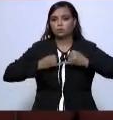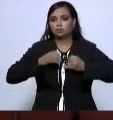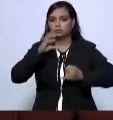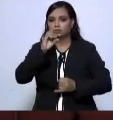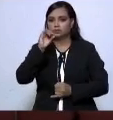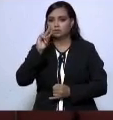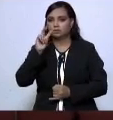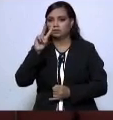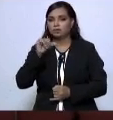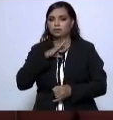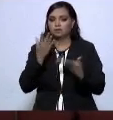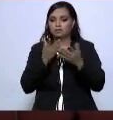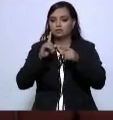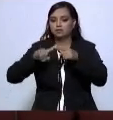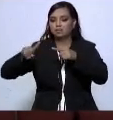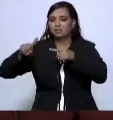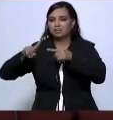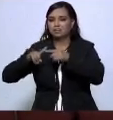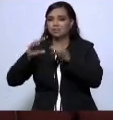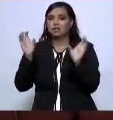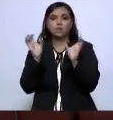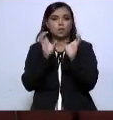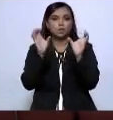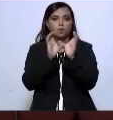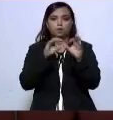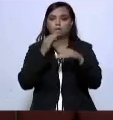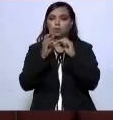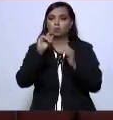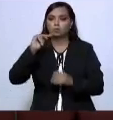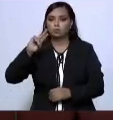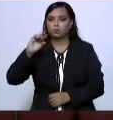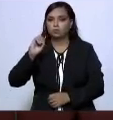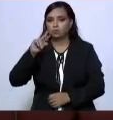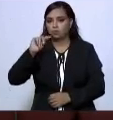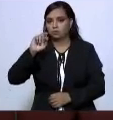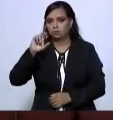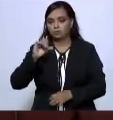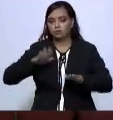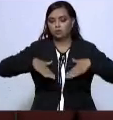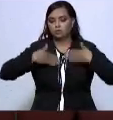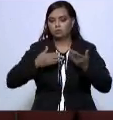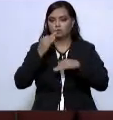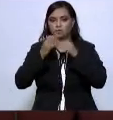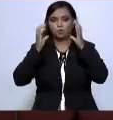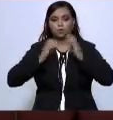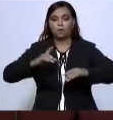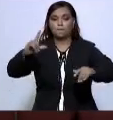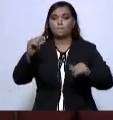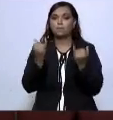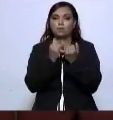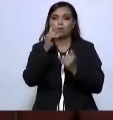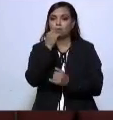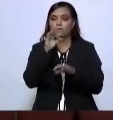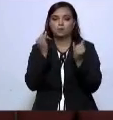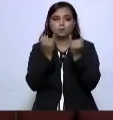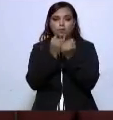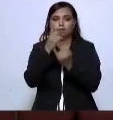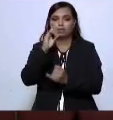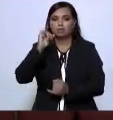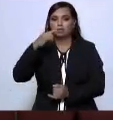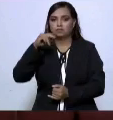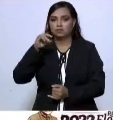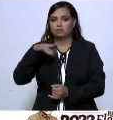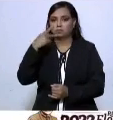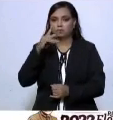hacer la depuración y certificación de control y confianza de los cuerpos policiales y la dignificación de sus elementos.